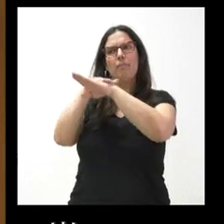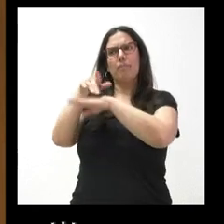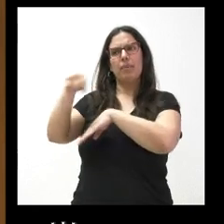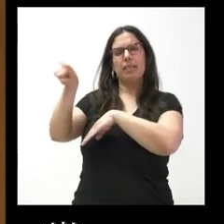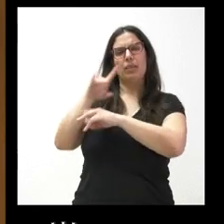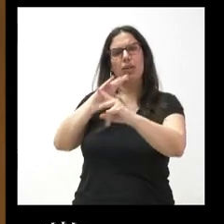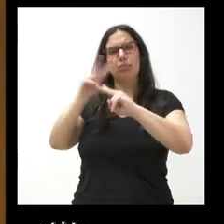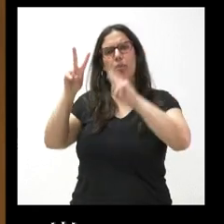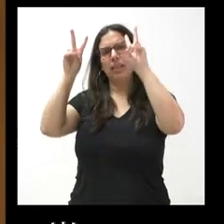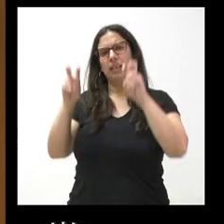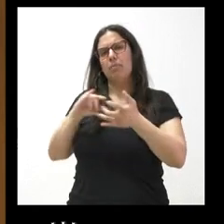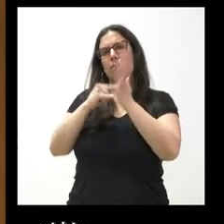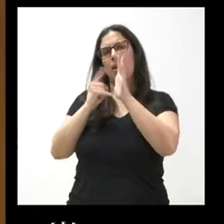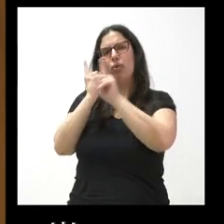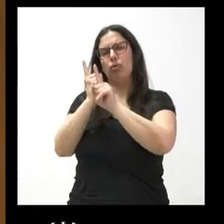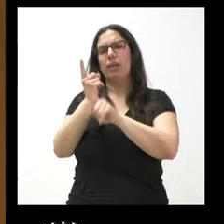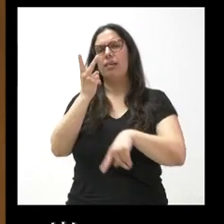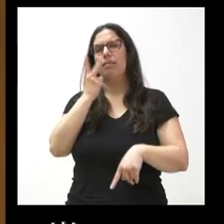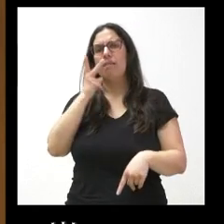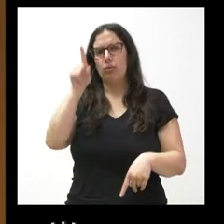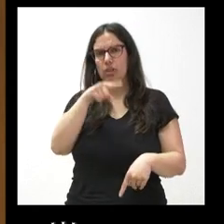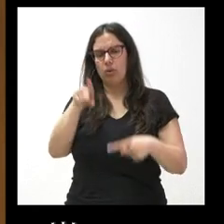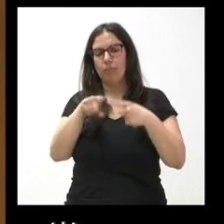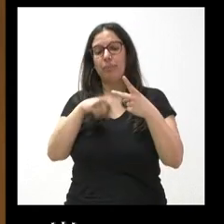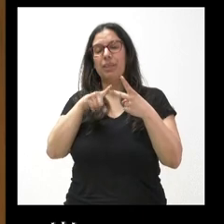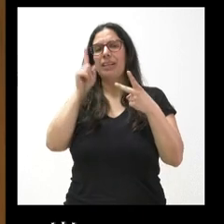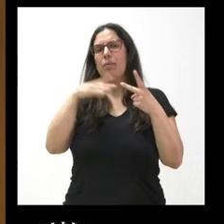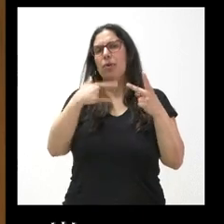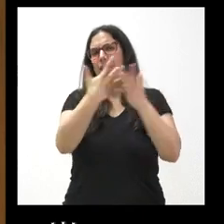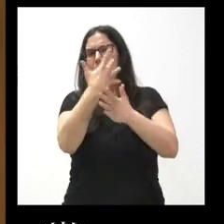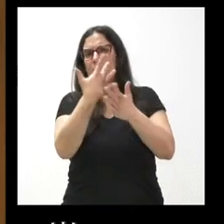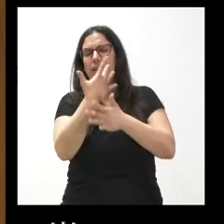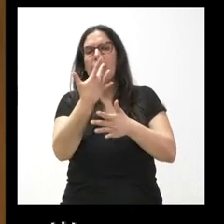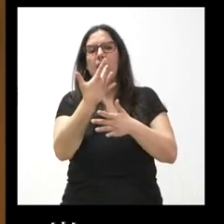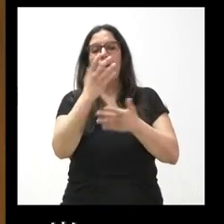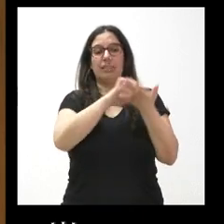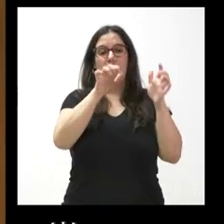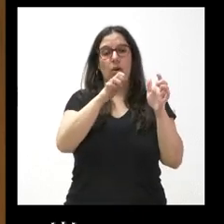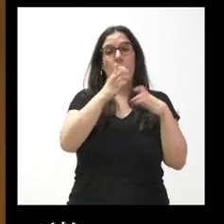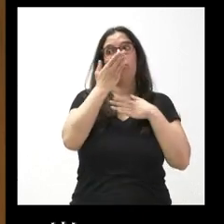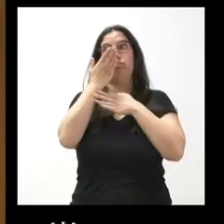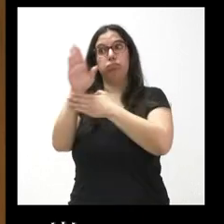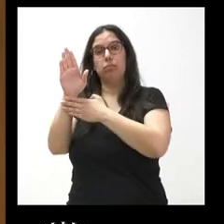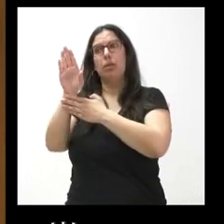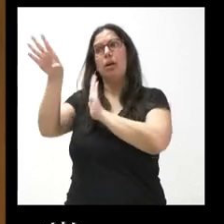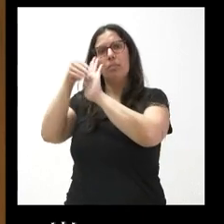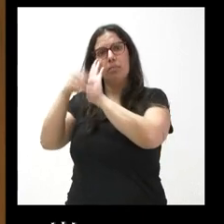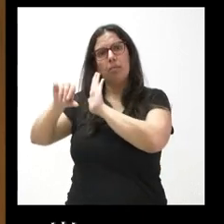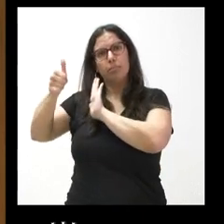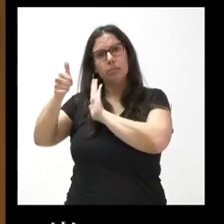-tabaco o no. Y sobre ese mismo tema, no sé si nos podría explicar qué alegaciones que ha presentado Castilla y León han sido aceptadas y cuáles no.